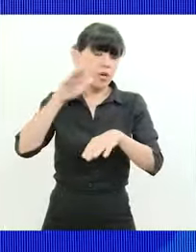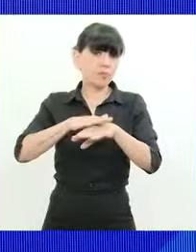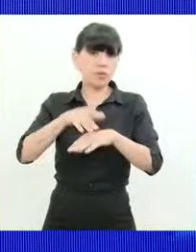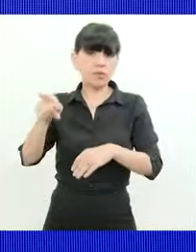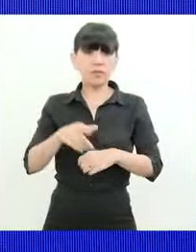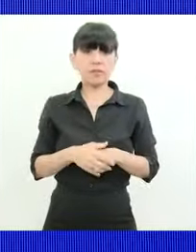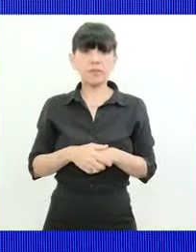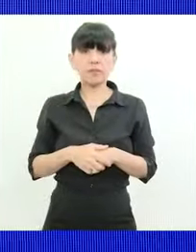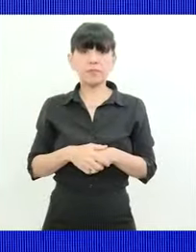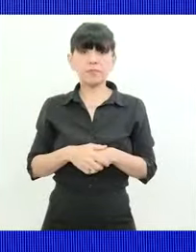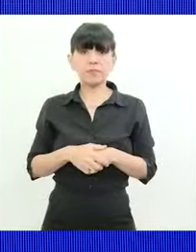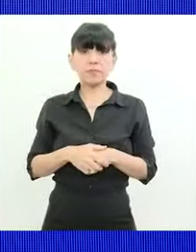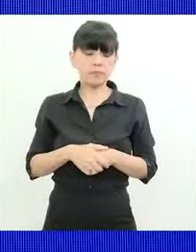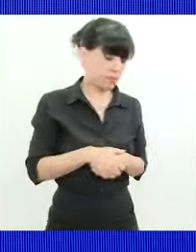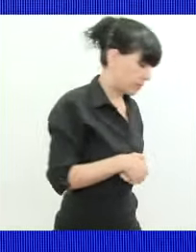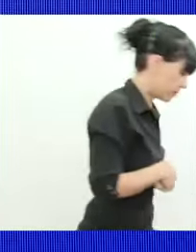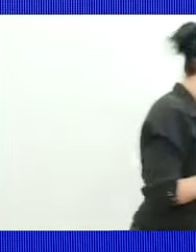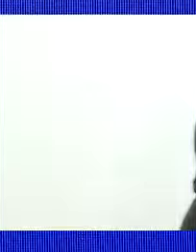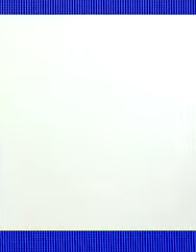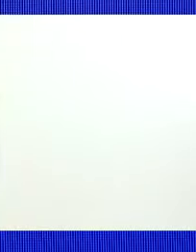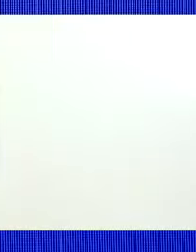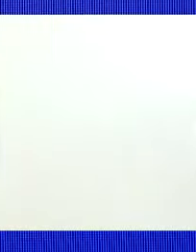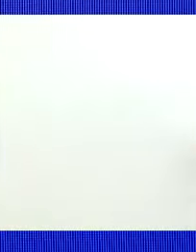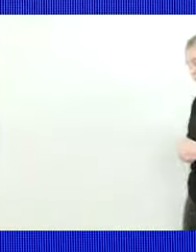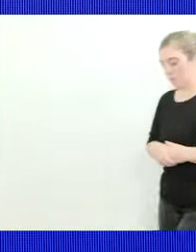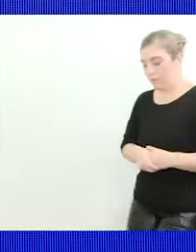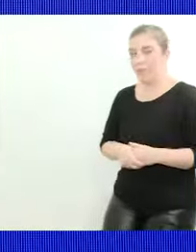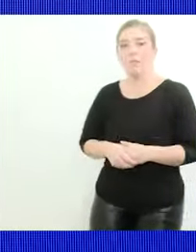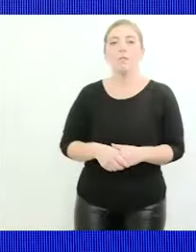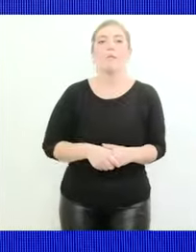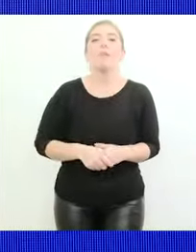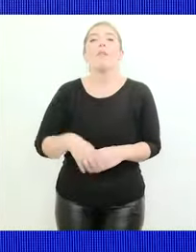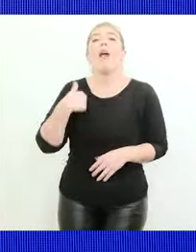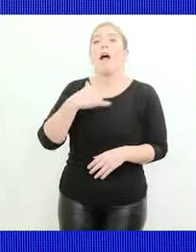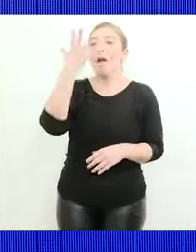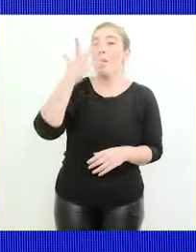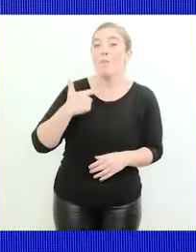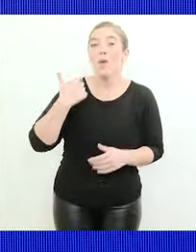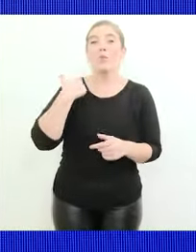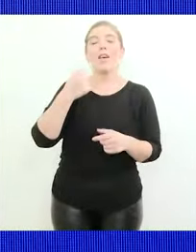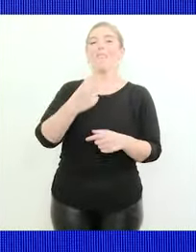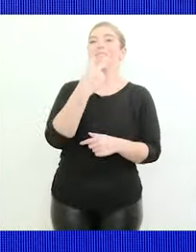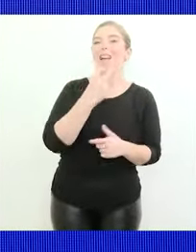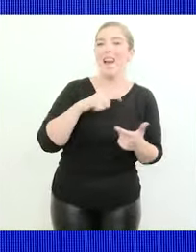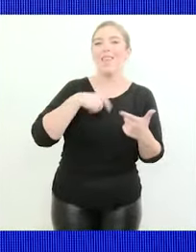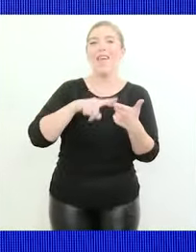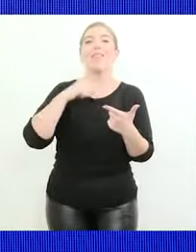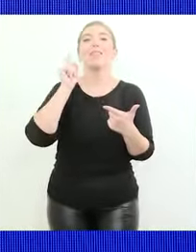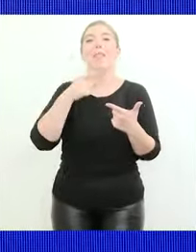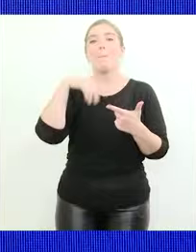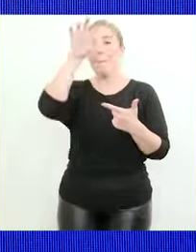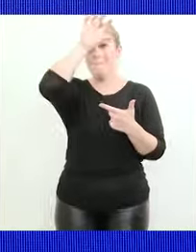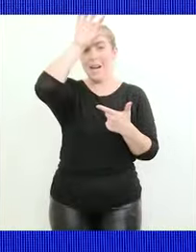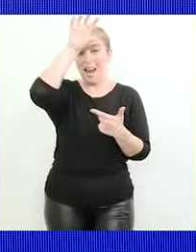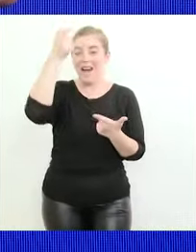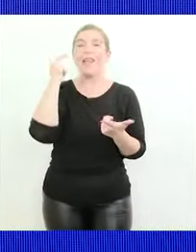y a mí me gustaría que energía y minería que son el segundo campo argentino y que